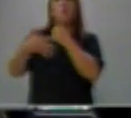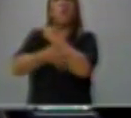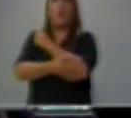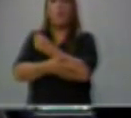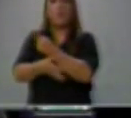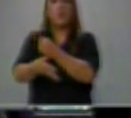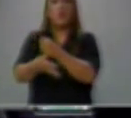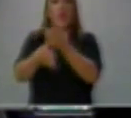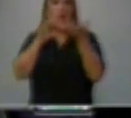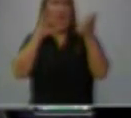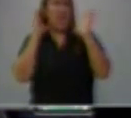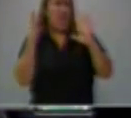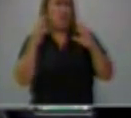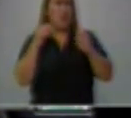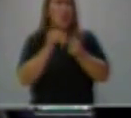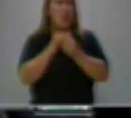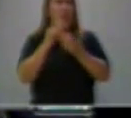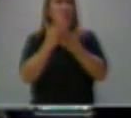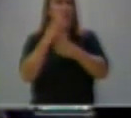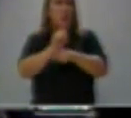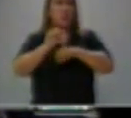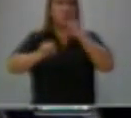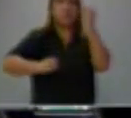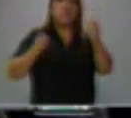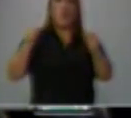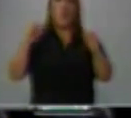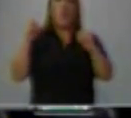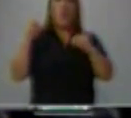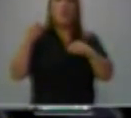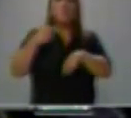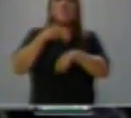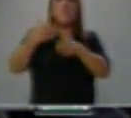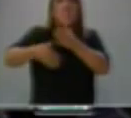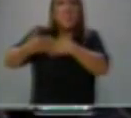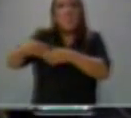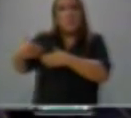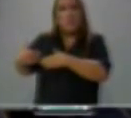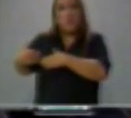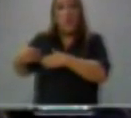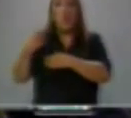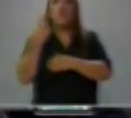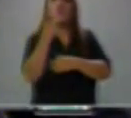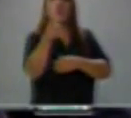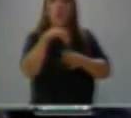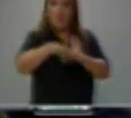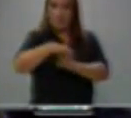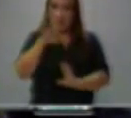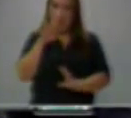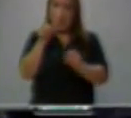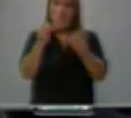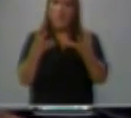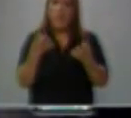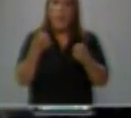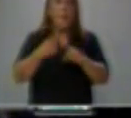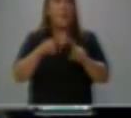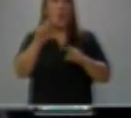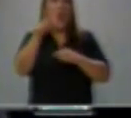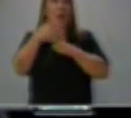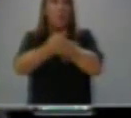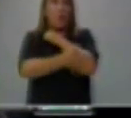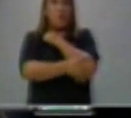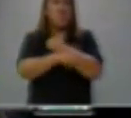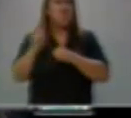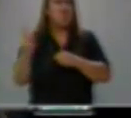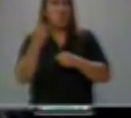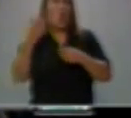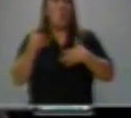Revolución de la educación o retroceso. Tú escoges, pero la pobreza solo se